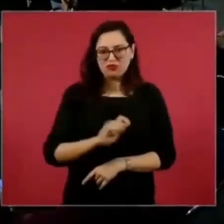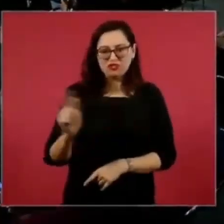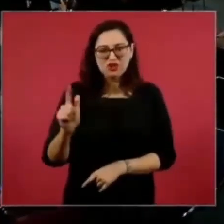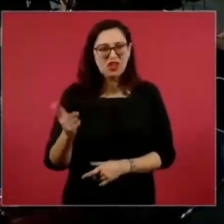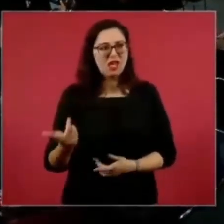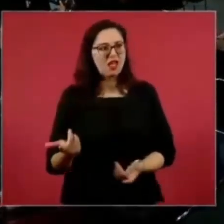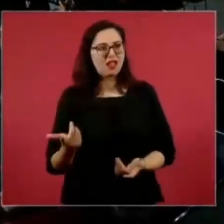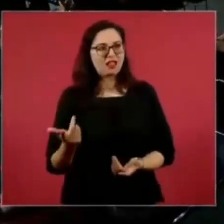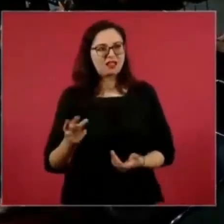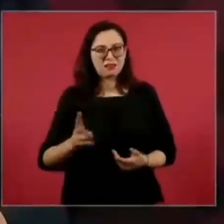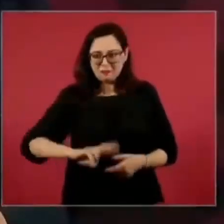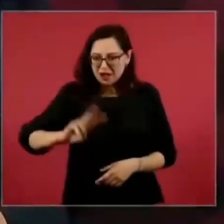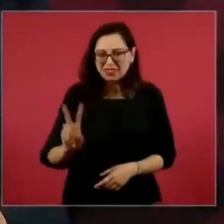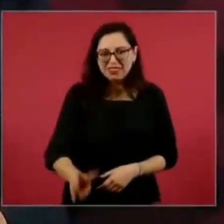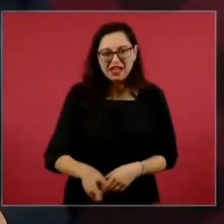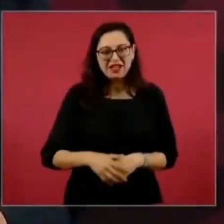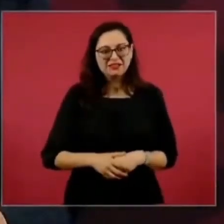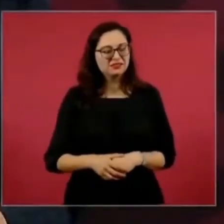¿Dónde quedan?